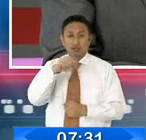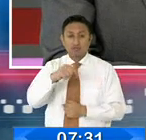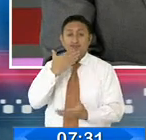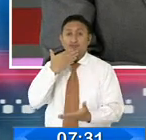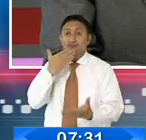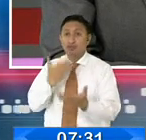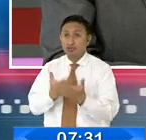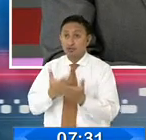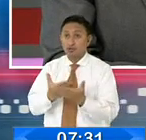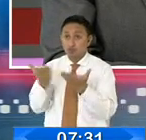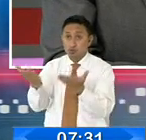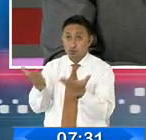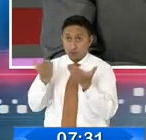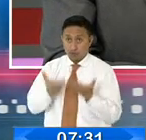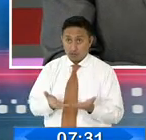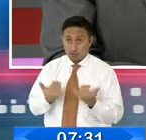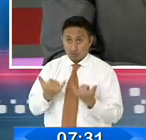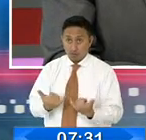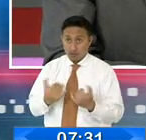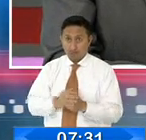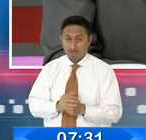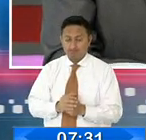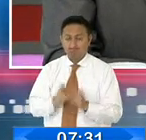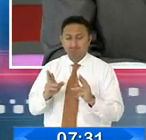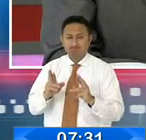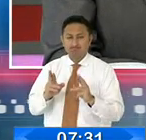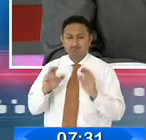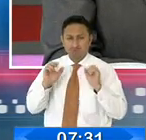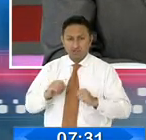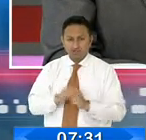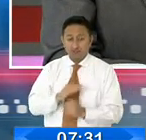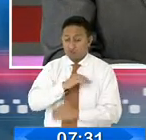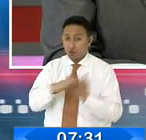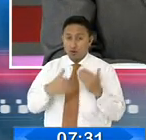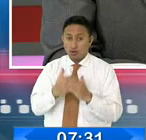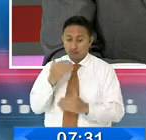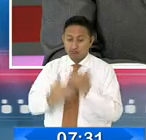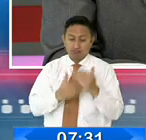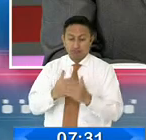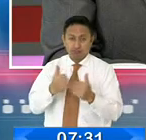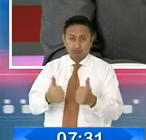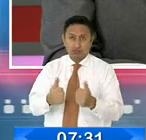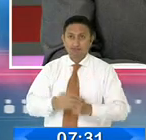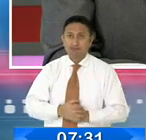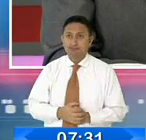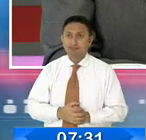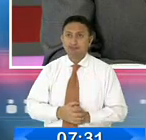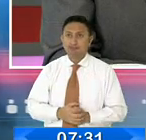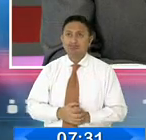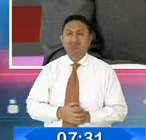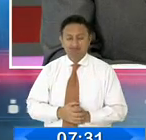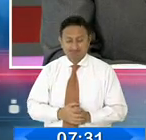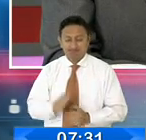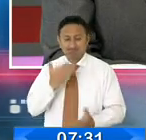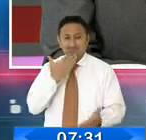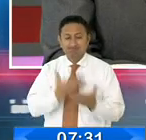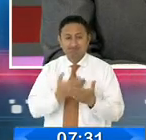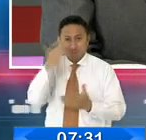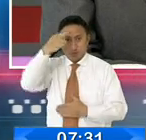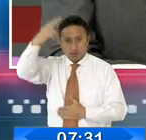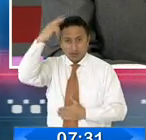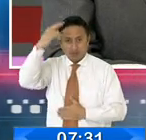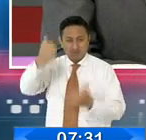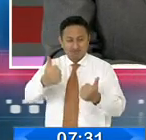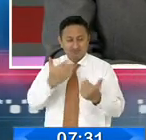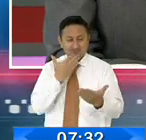agradecer muchísimo por estar, comparecer y espero que pues las cosas vayan caminando asambleísta. Así es, muchas gracias Roberto, estoy para